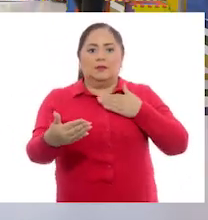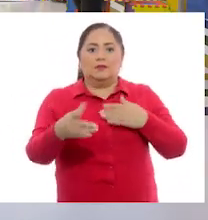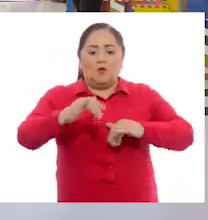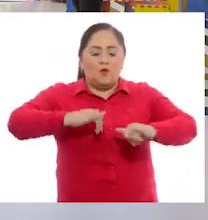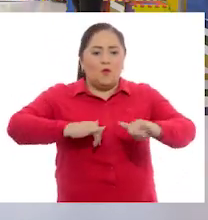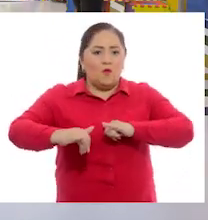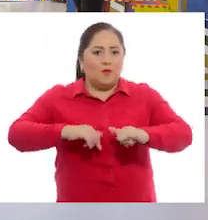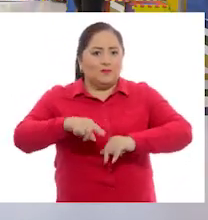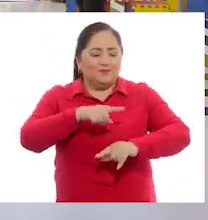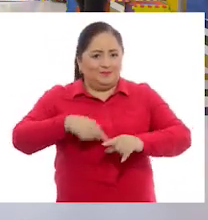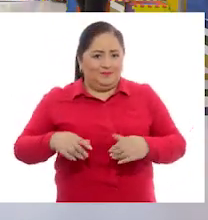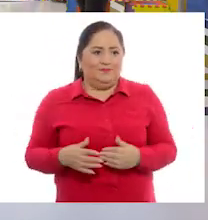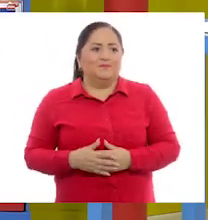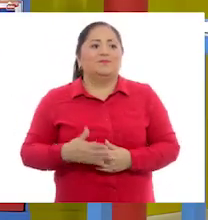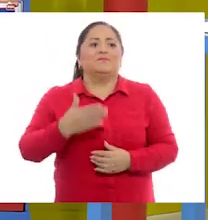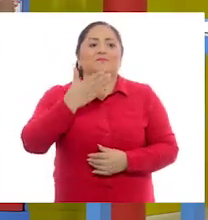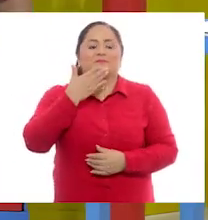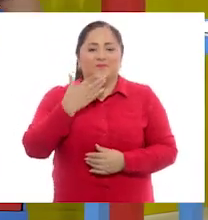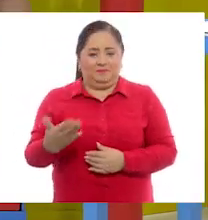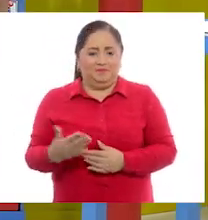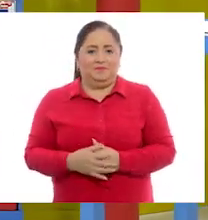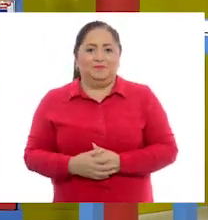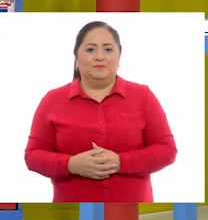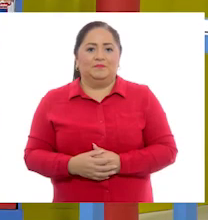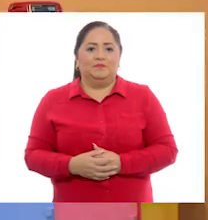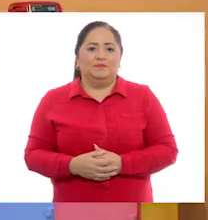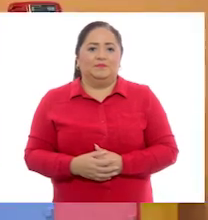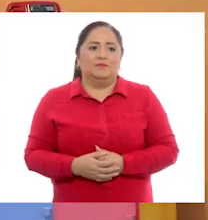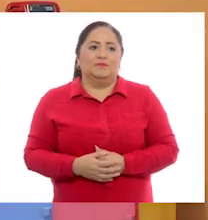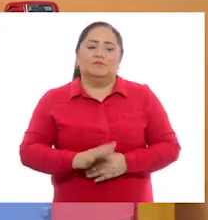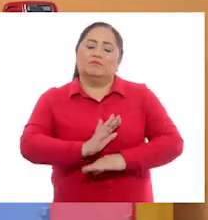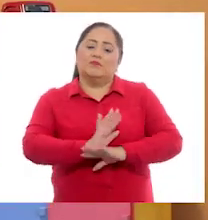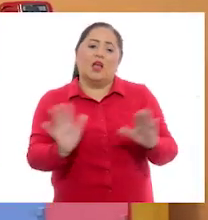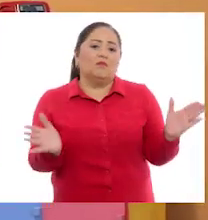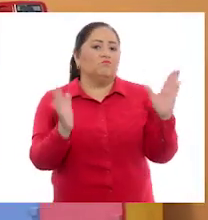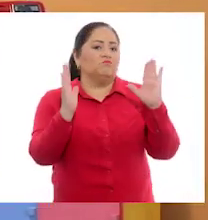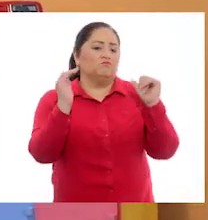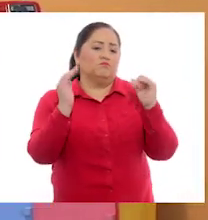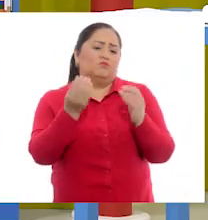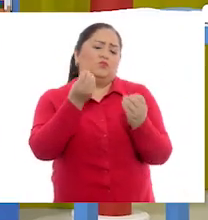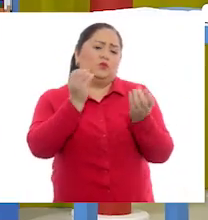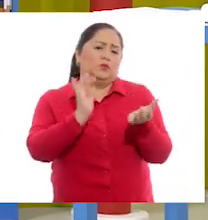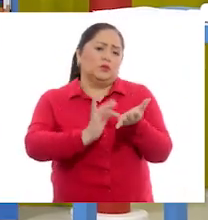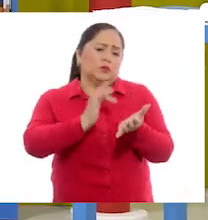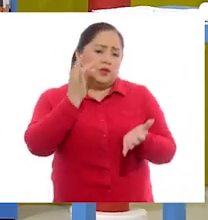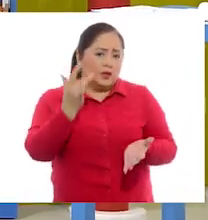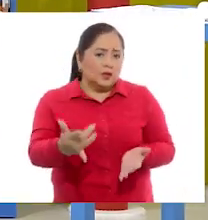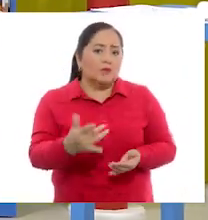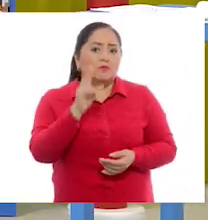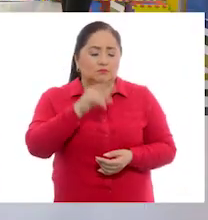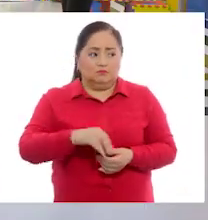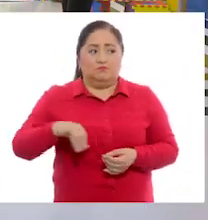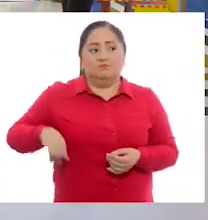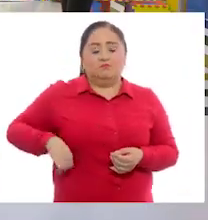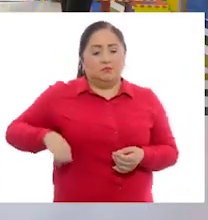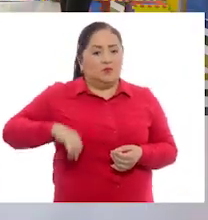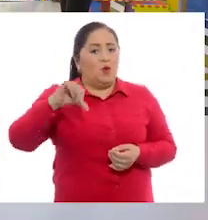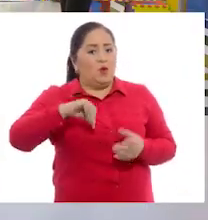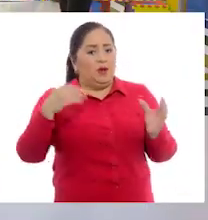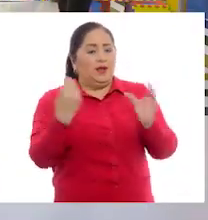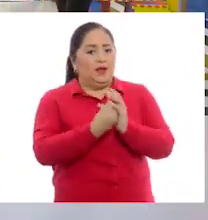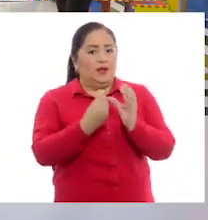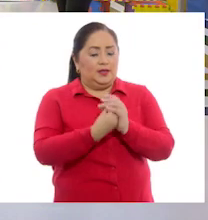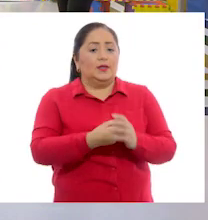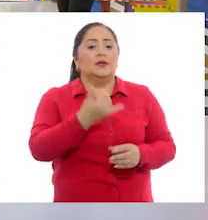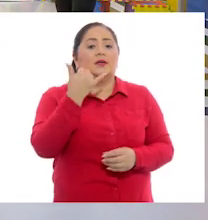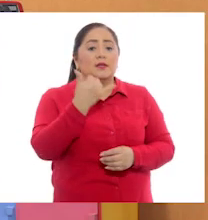croquis, Pili. Muy bien. Bueno. Así es. Bueno, tenemos que despedirnos, maestro. Muchísimas gracias. Estuvo muy interesante la clase de